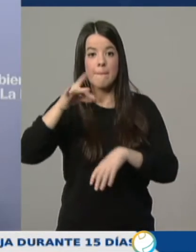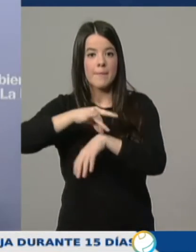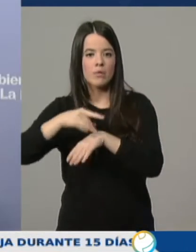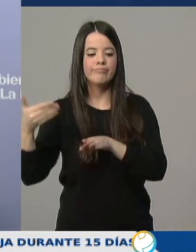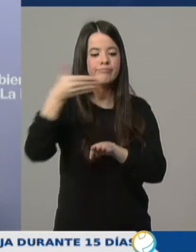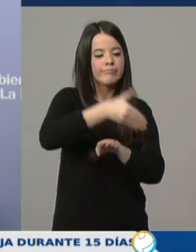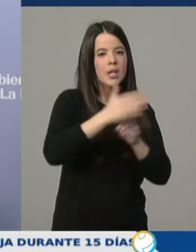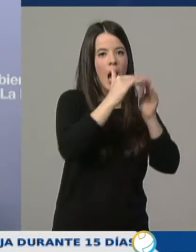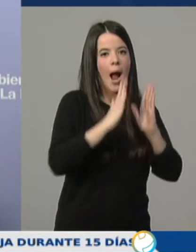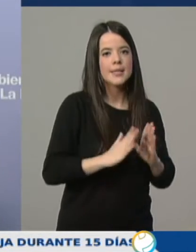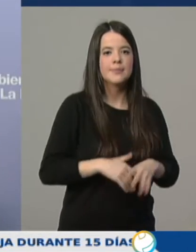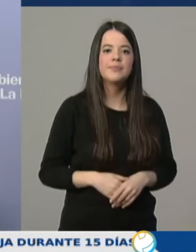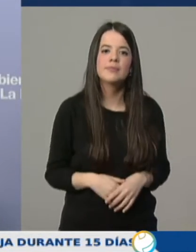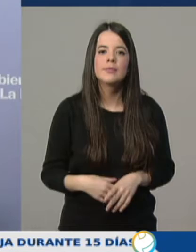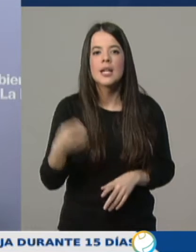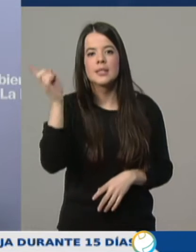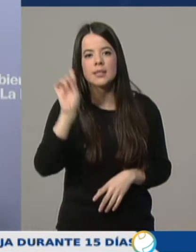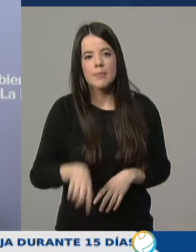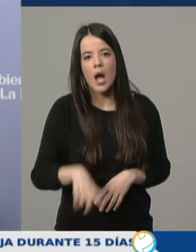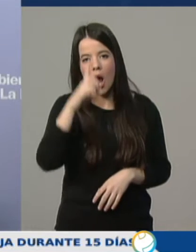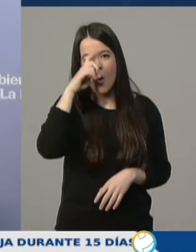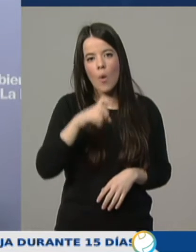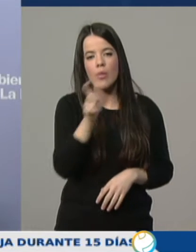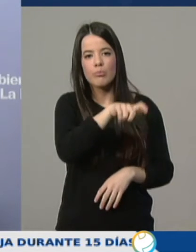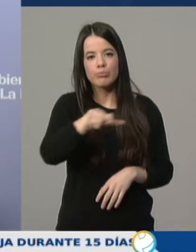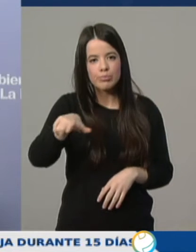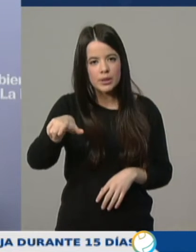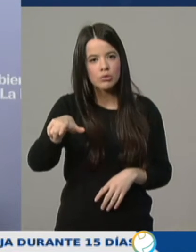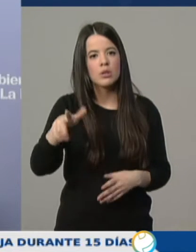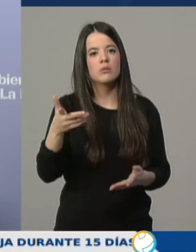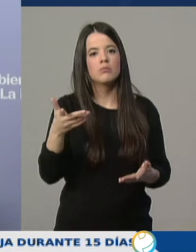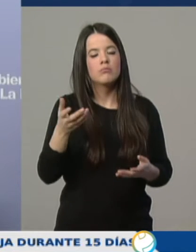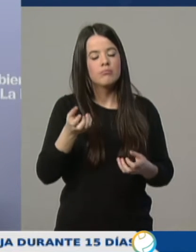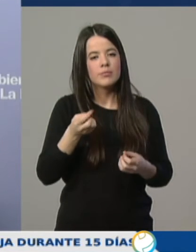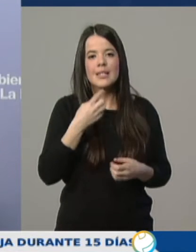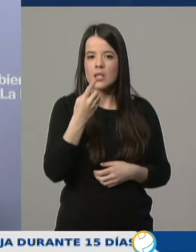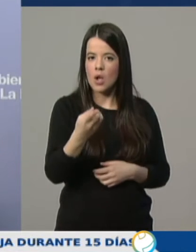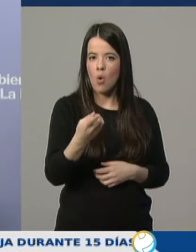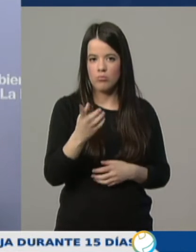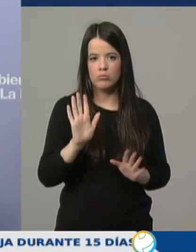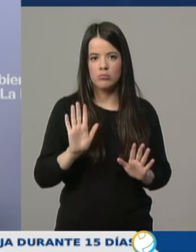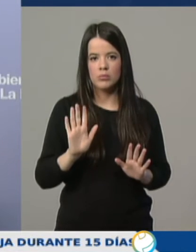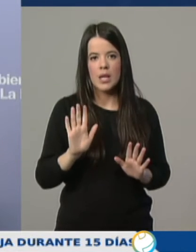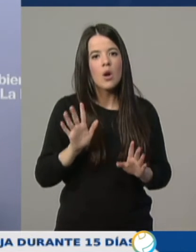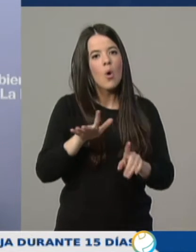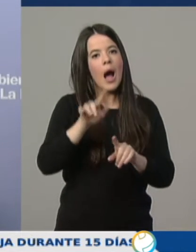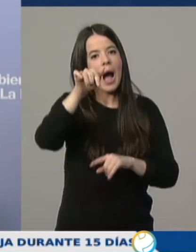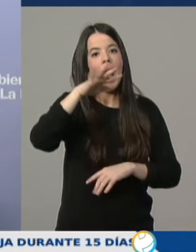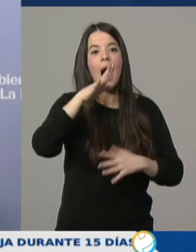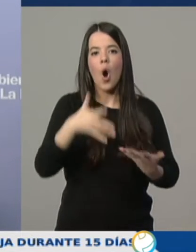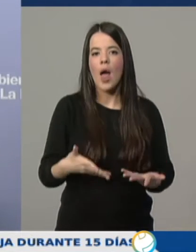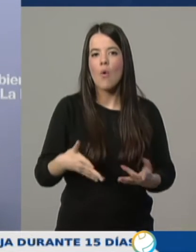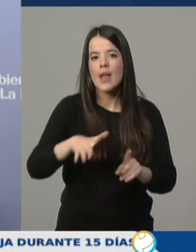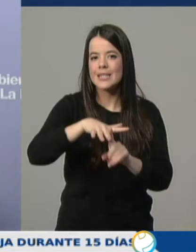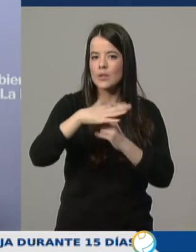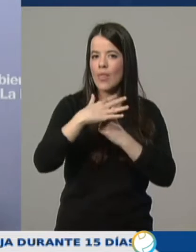También me van a permitir que recuerde a la población que estamos hablando de una situación que